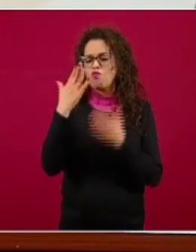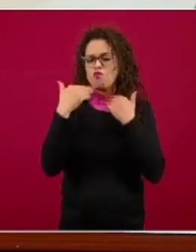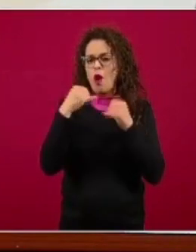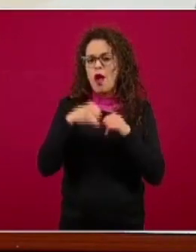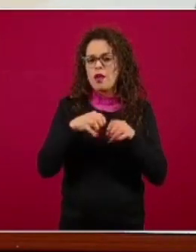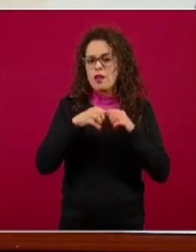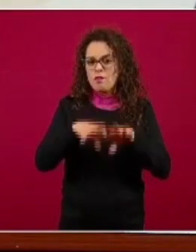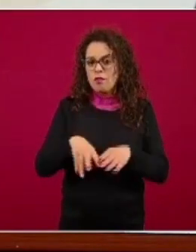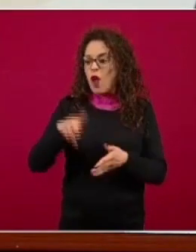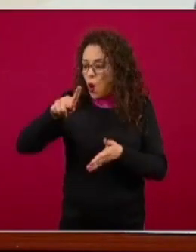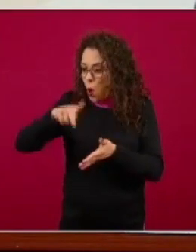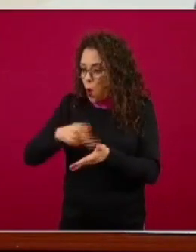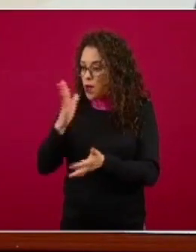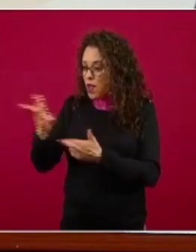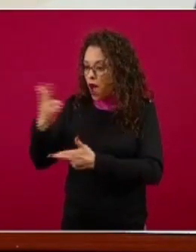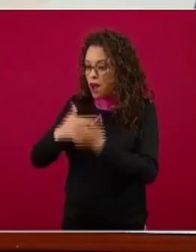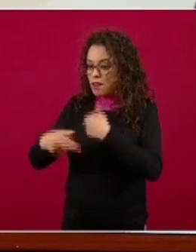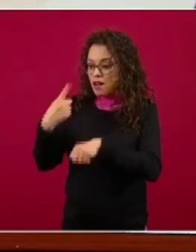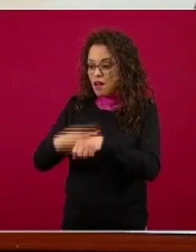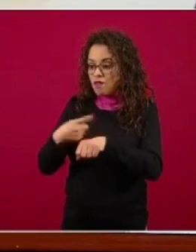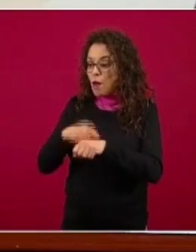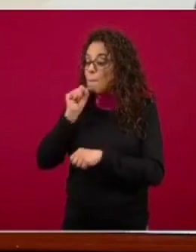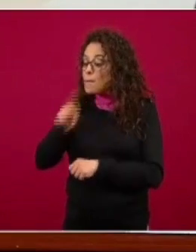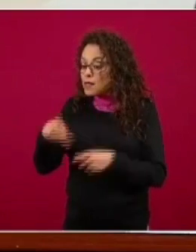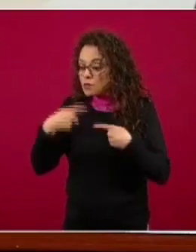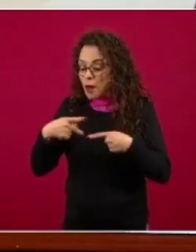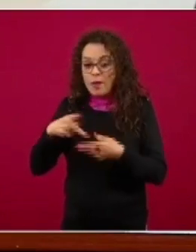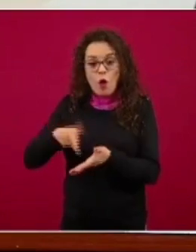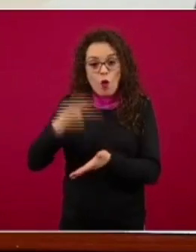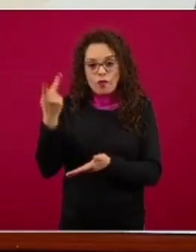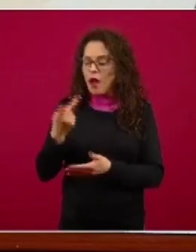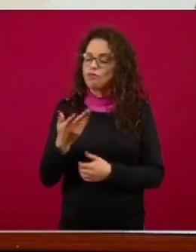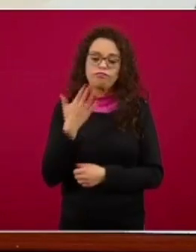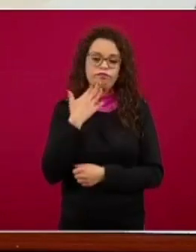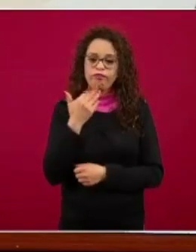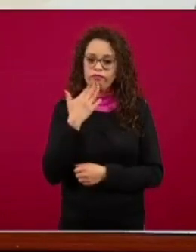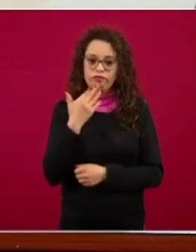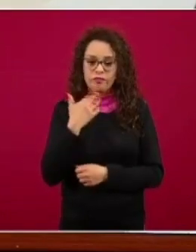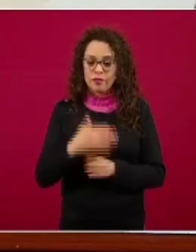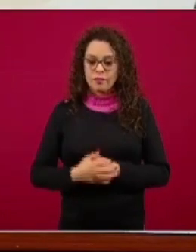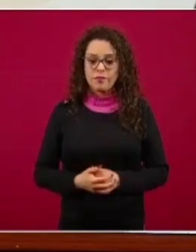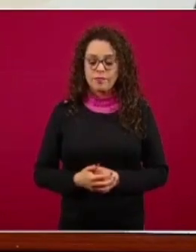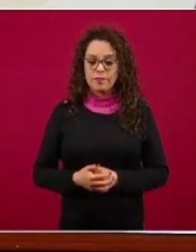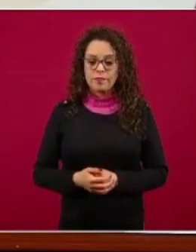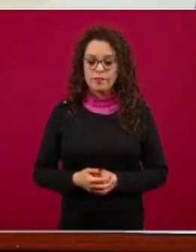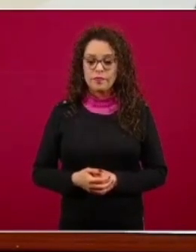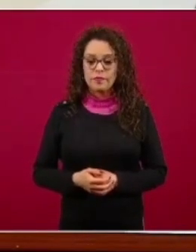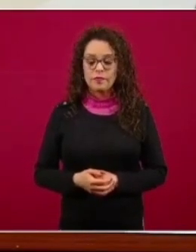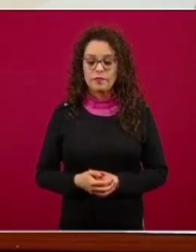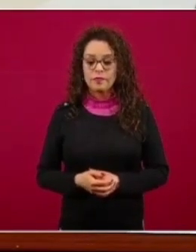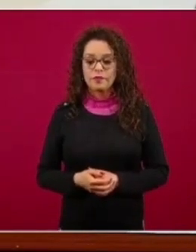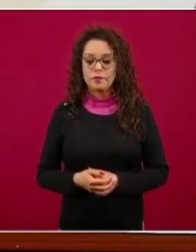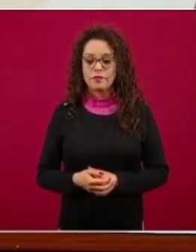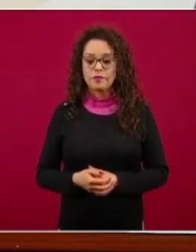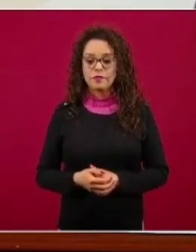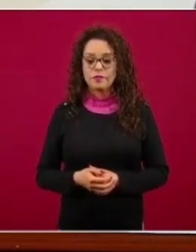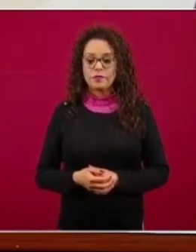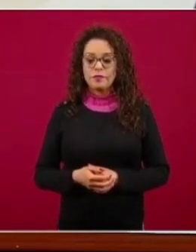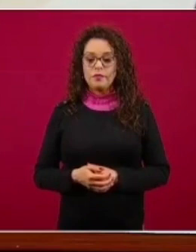una segunda infección y lo que hemos estado viendo también en esta nueva